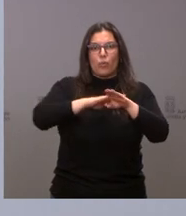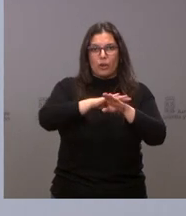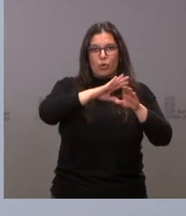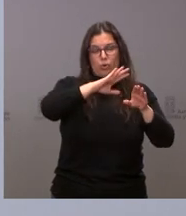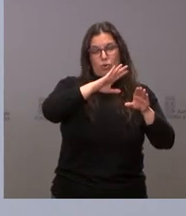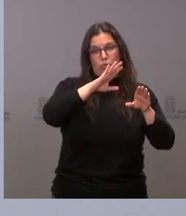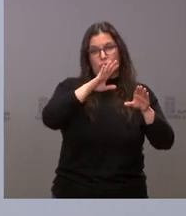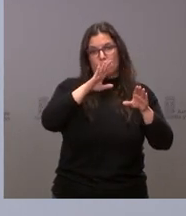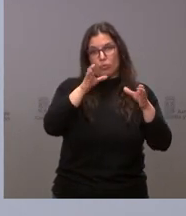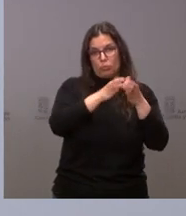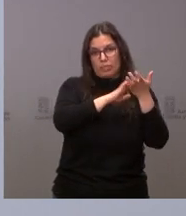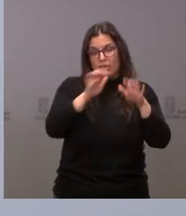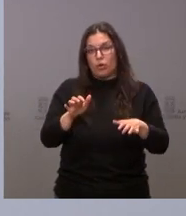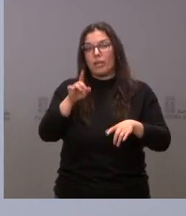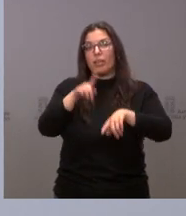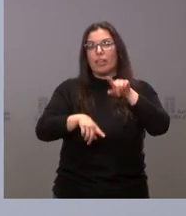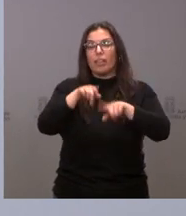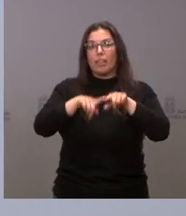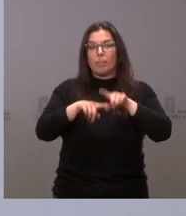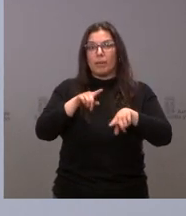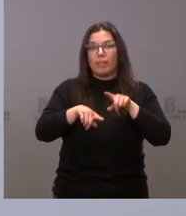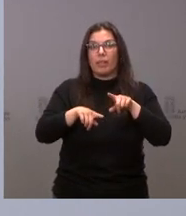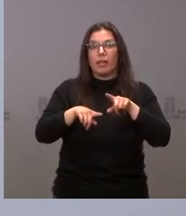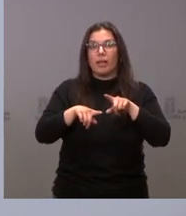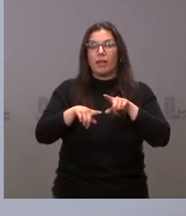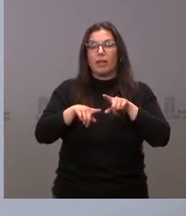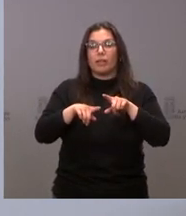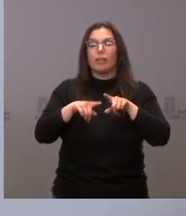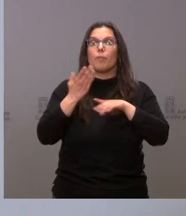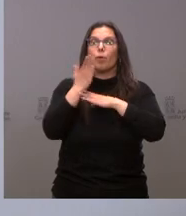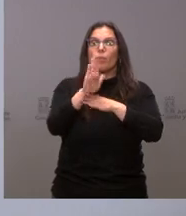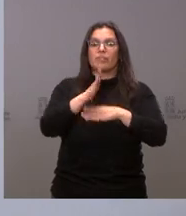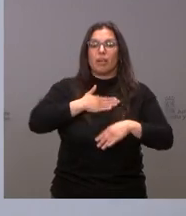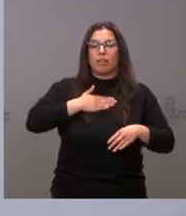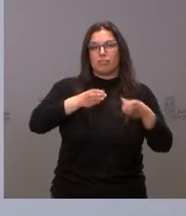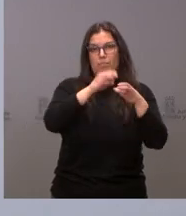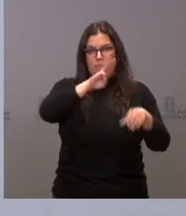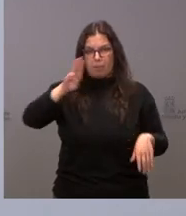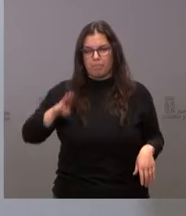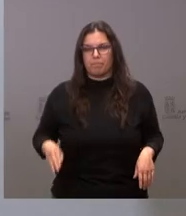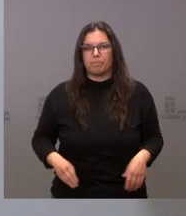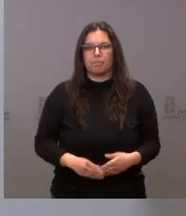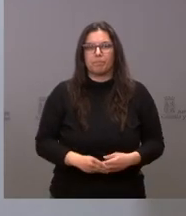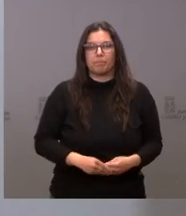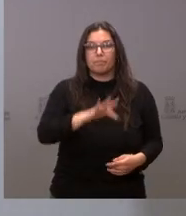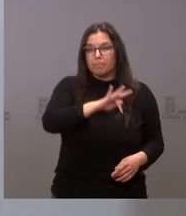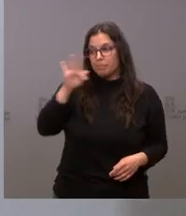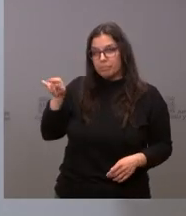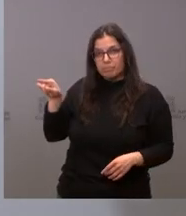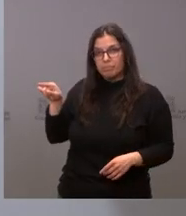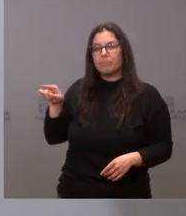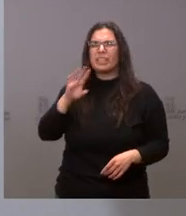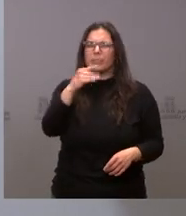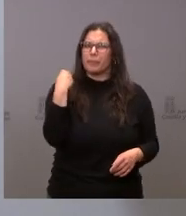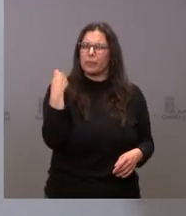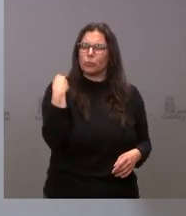hará a propuesta de la formación que presido del Partido Popular tenías que hablar perdón si me habían